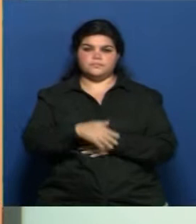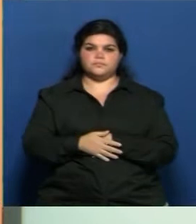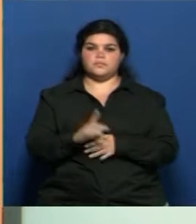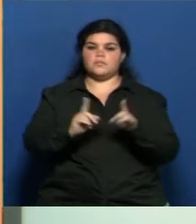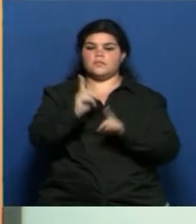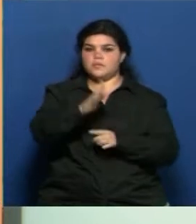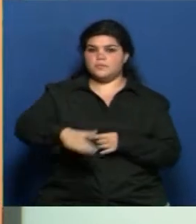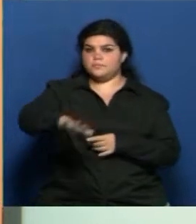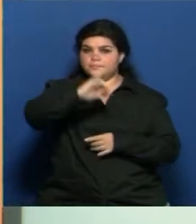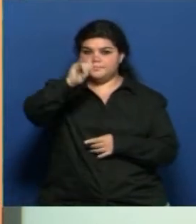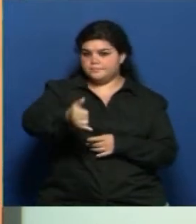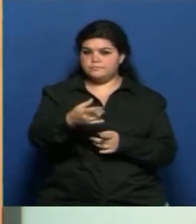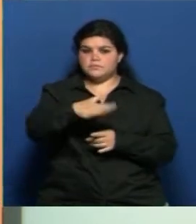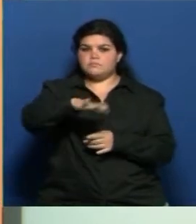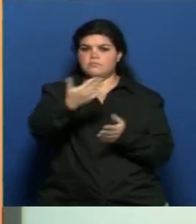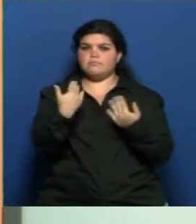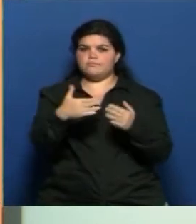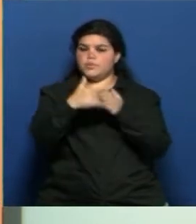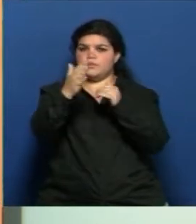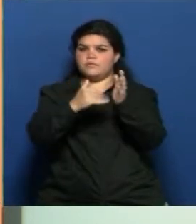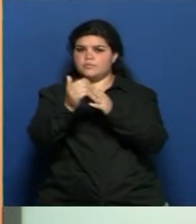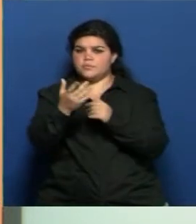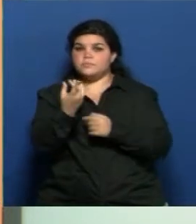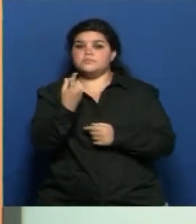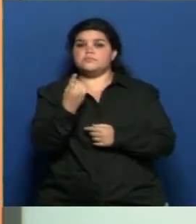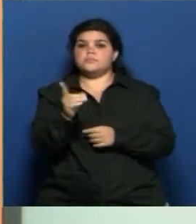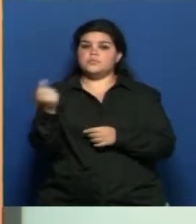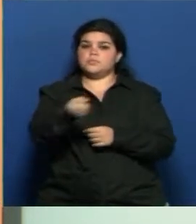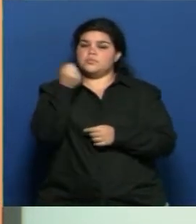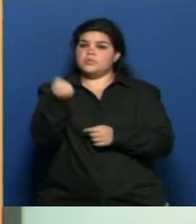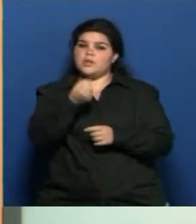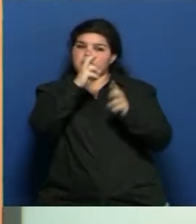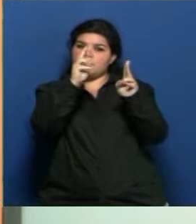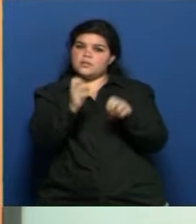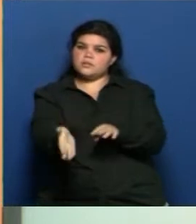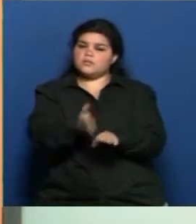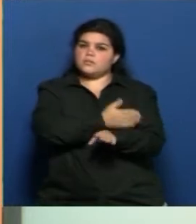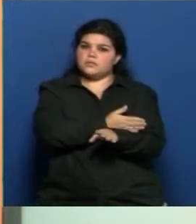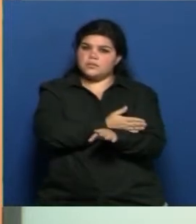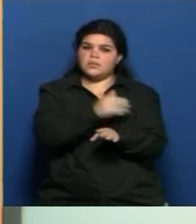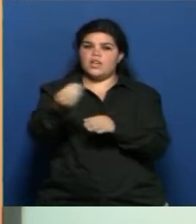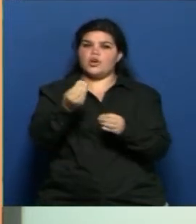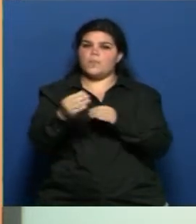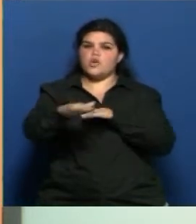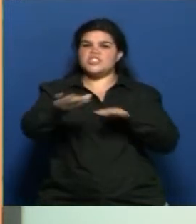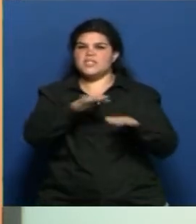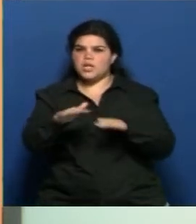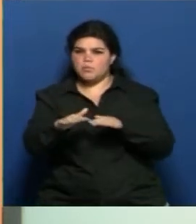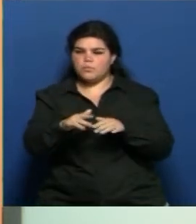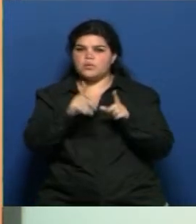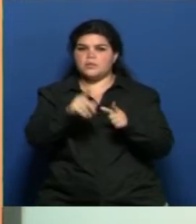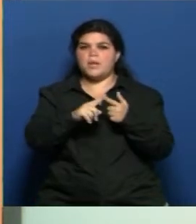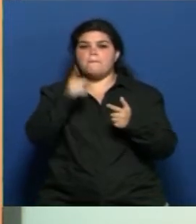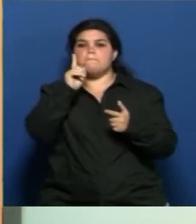donde sí se pueden ocupar porque hay que ir acompañando de estudios que tienen que ver con sismicidad, que tienen que ver con